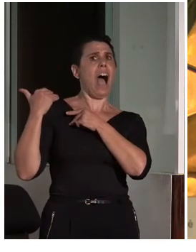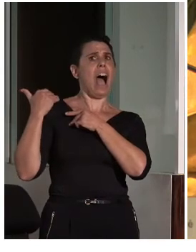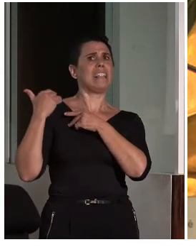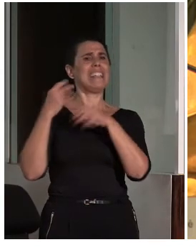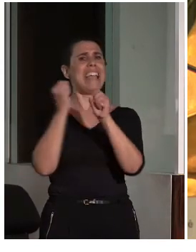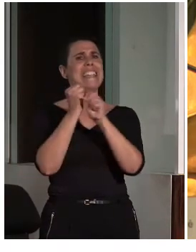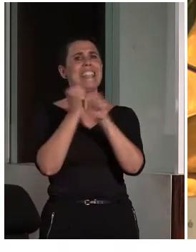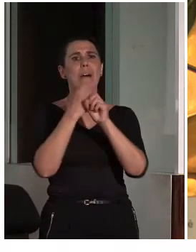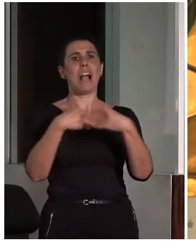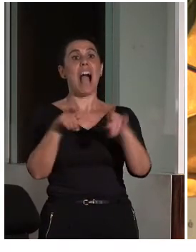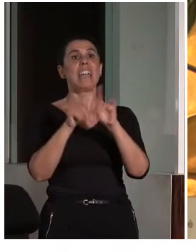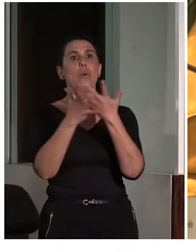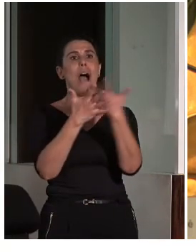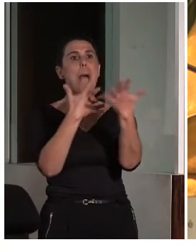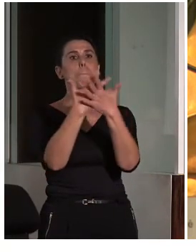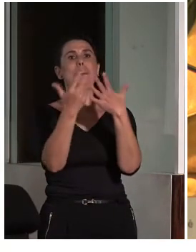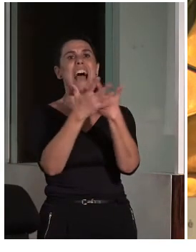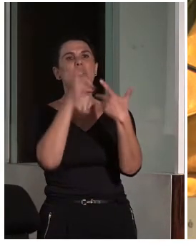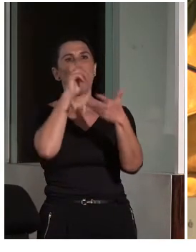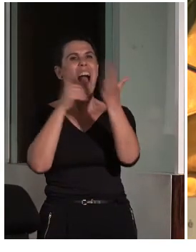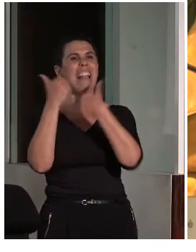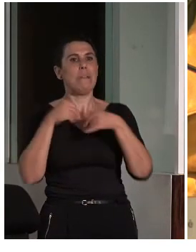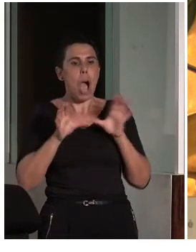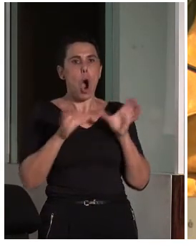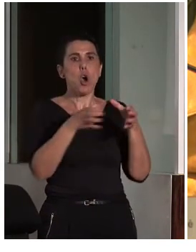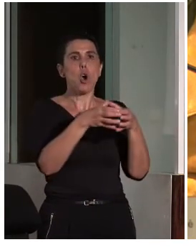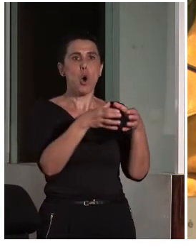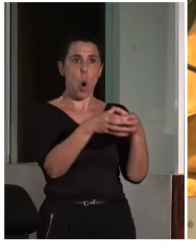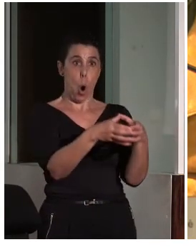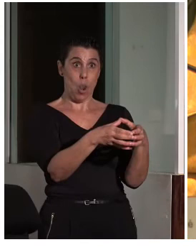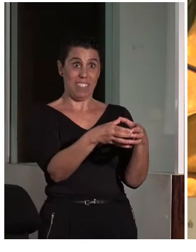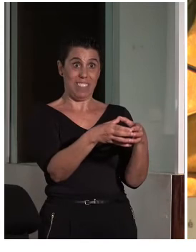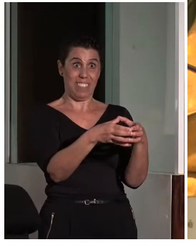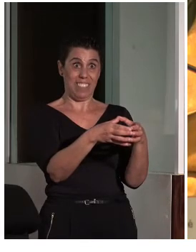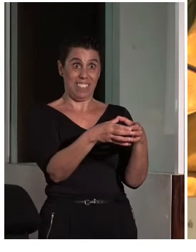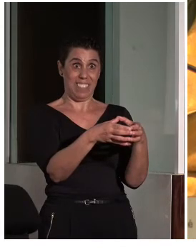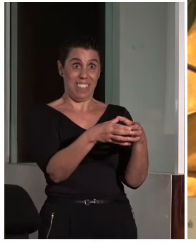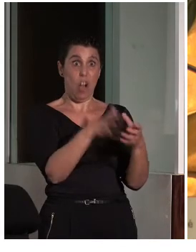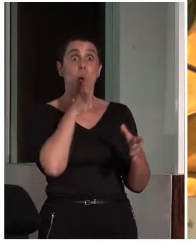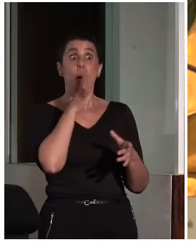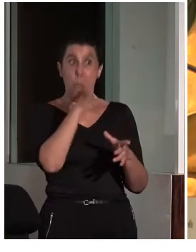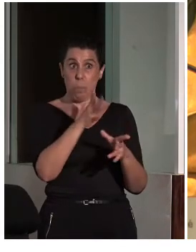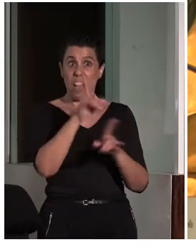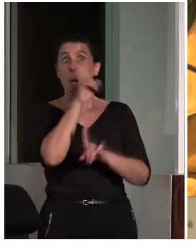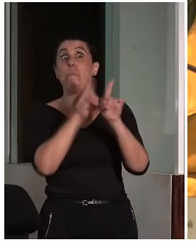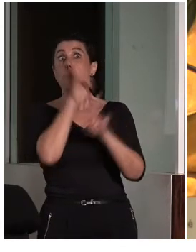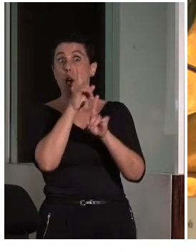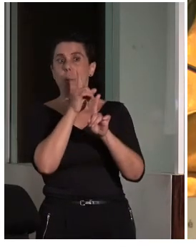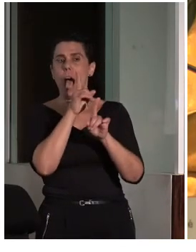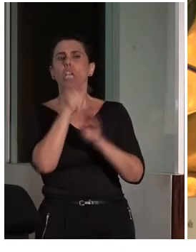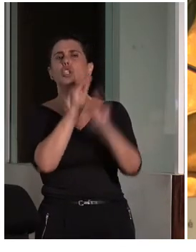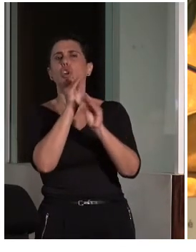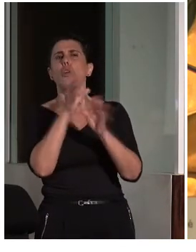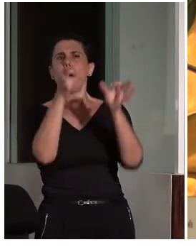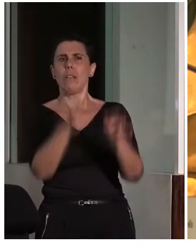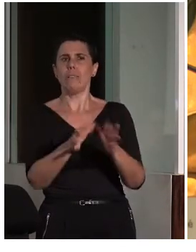artesana y colectiva, porque así resolveríamos muchos problemas. No es momento de hablar y de poner